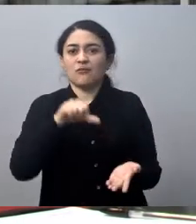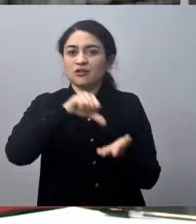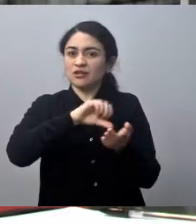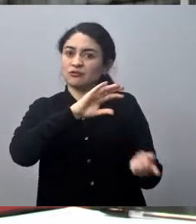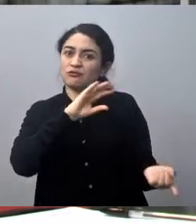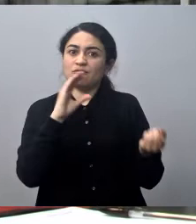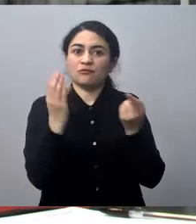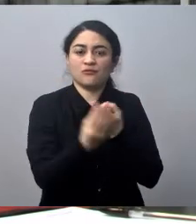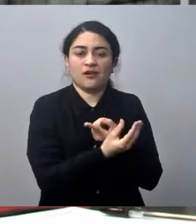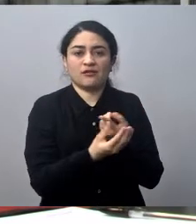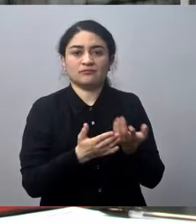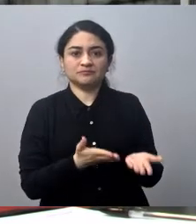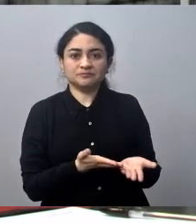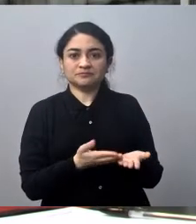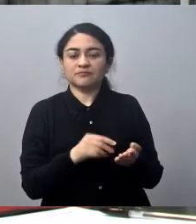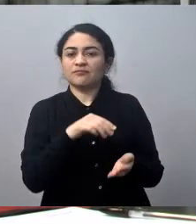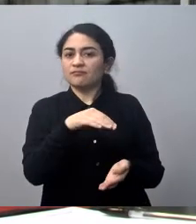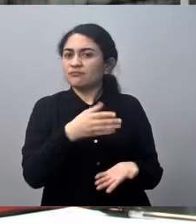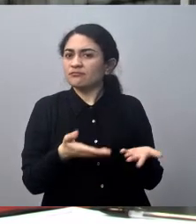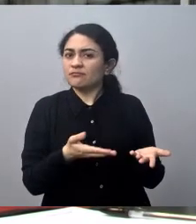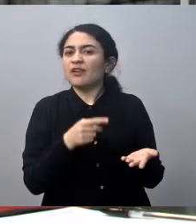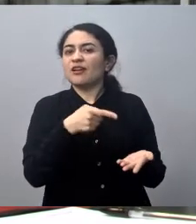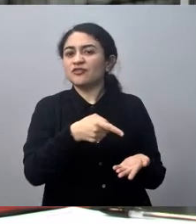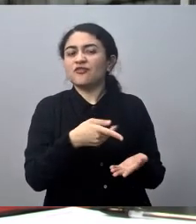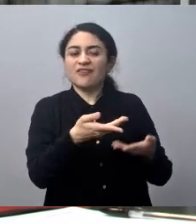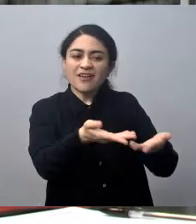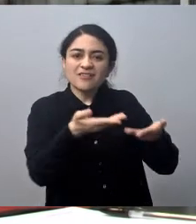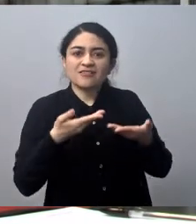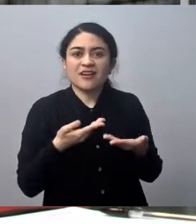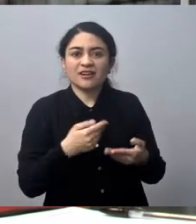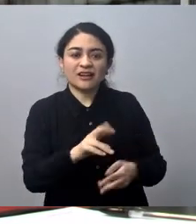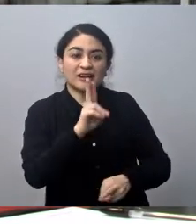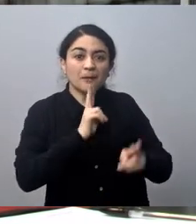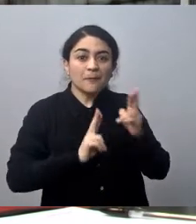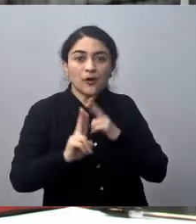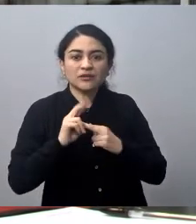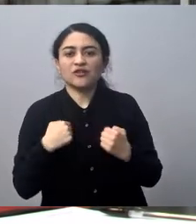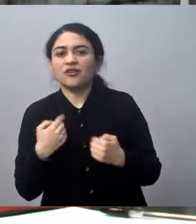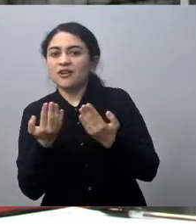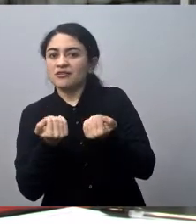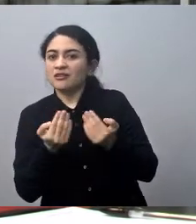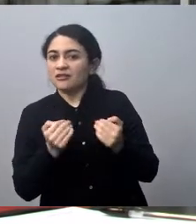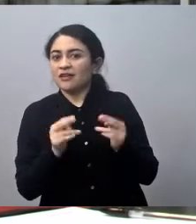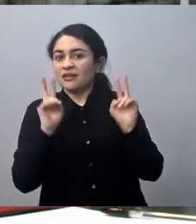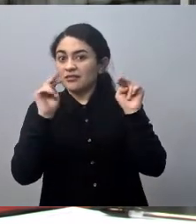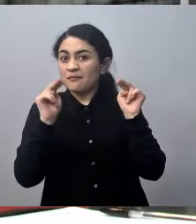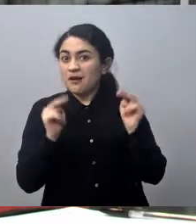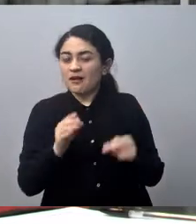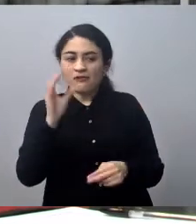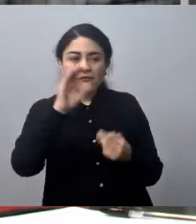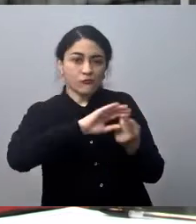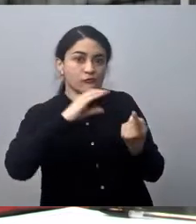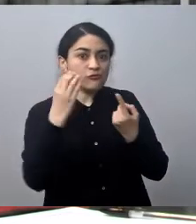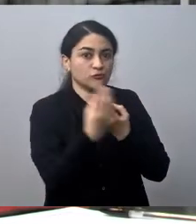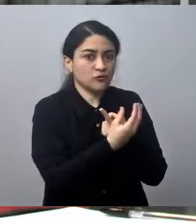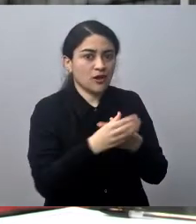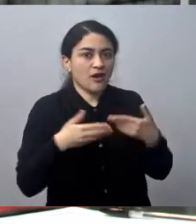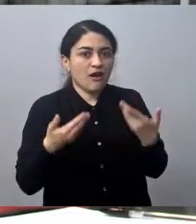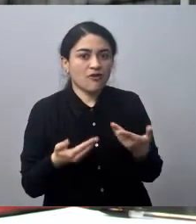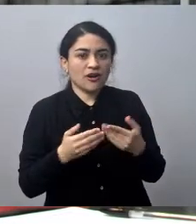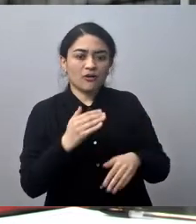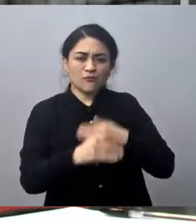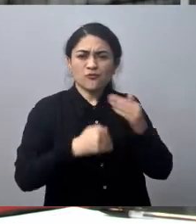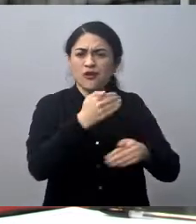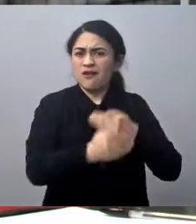que va a venir, no es cierto, va cubrir todas las necesidades en el ámbito cultural que hoy día se ha demostrado en la avanzada